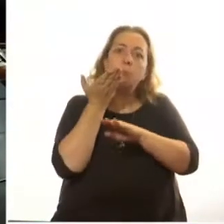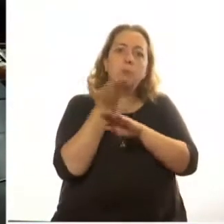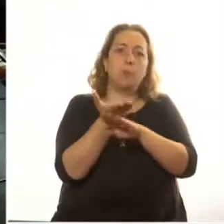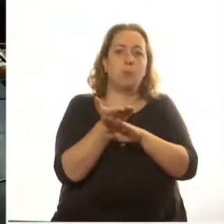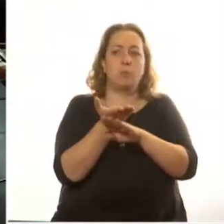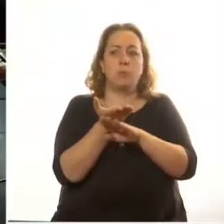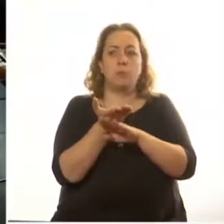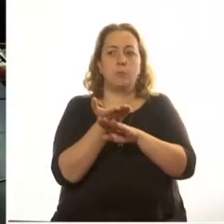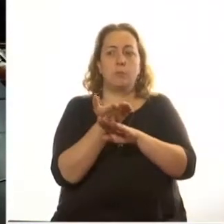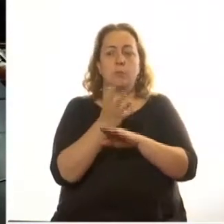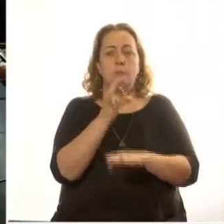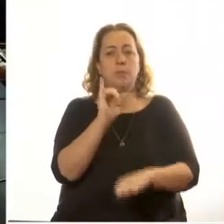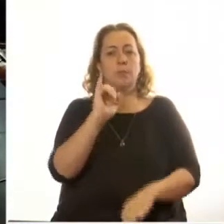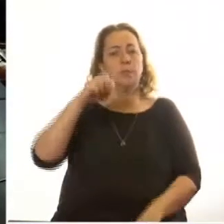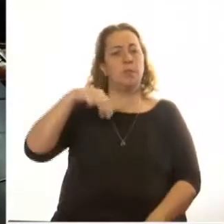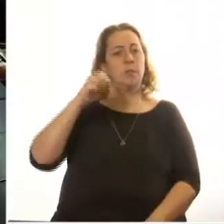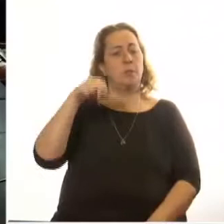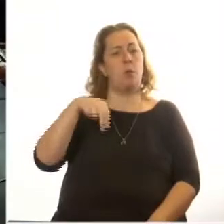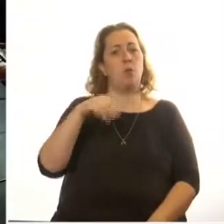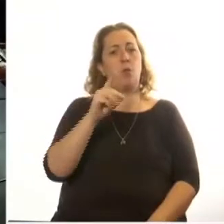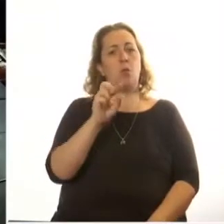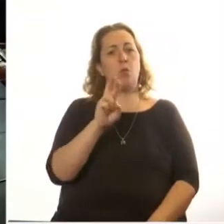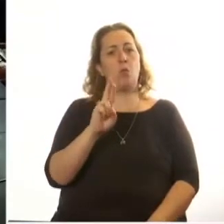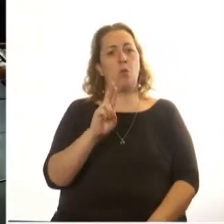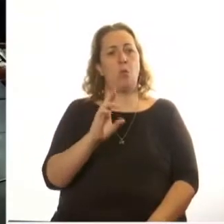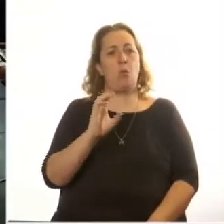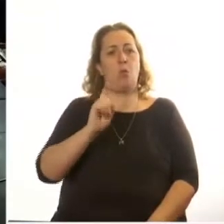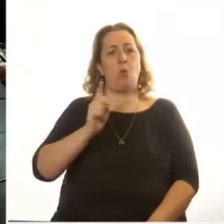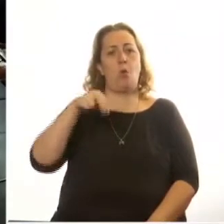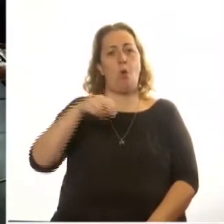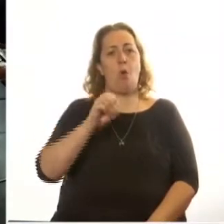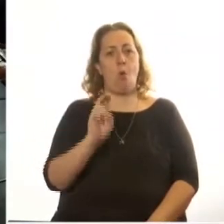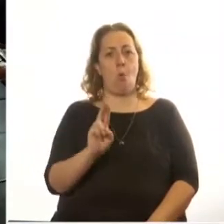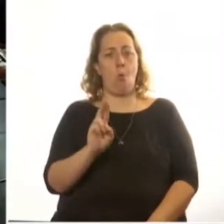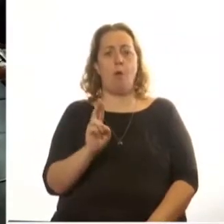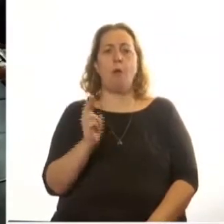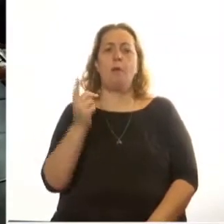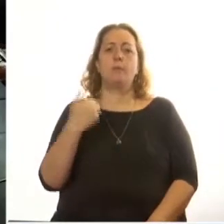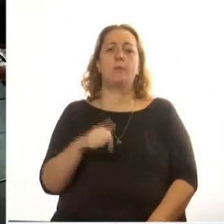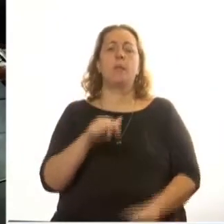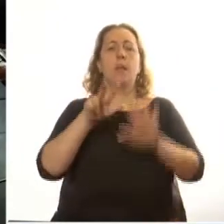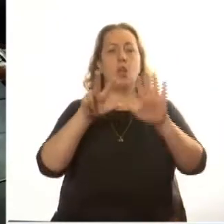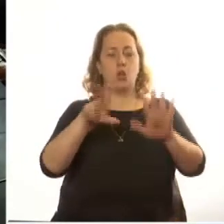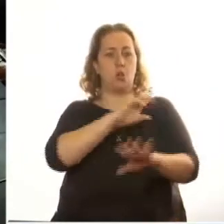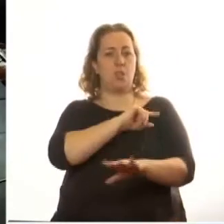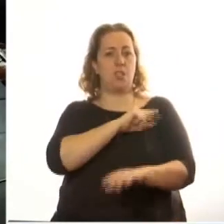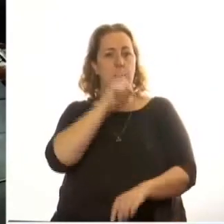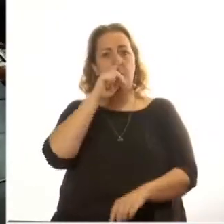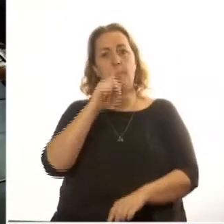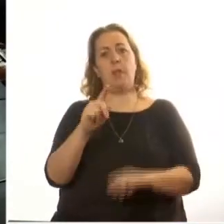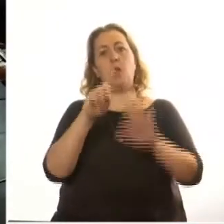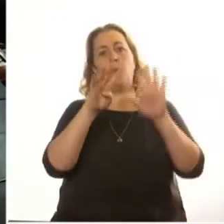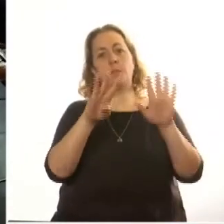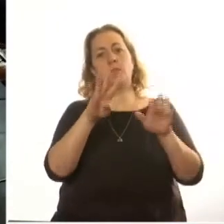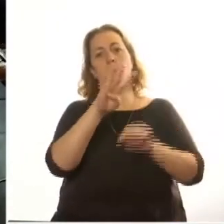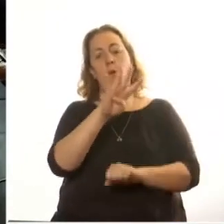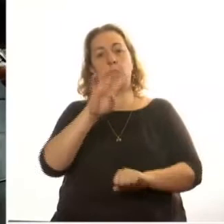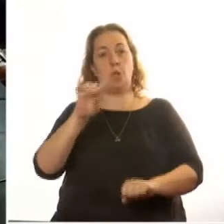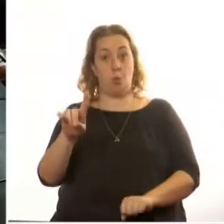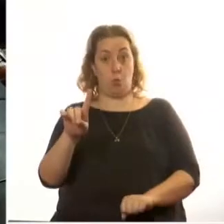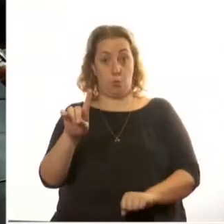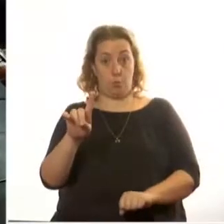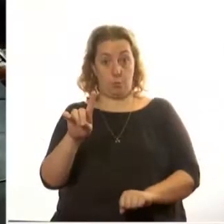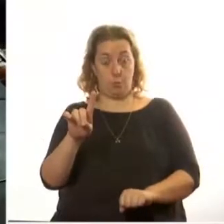Simón Dubnow, el 8 de diciembre de 1941, cuando en Riga